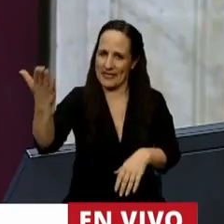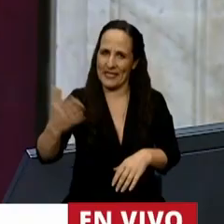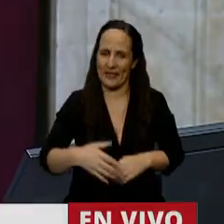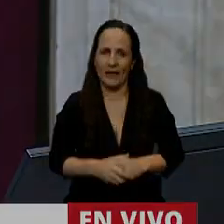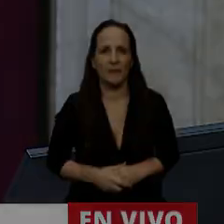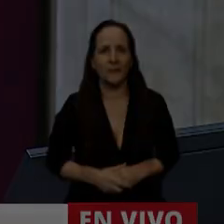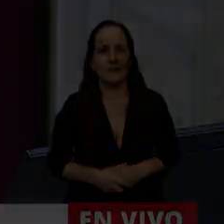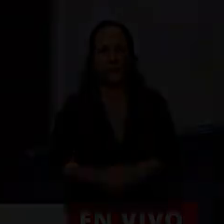diputada Hernández.